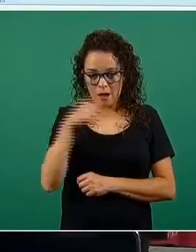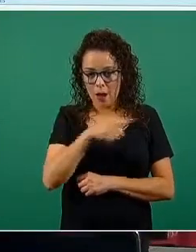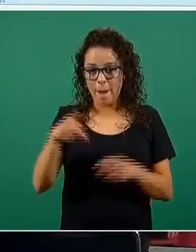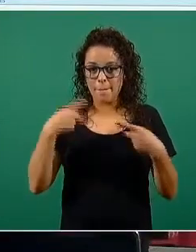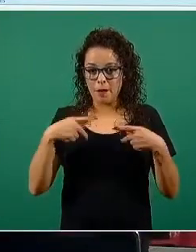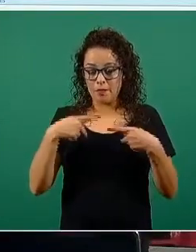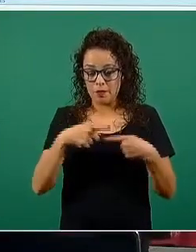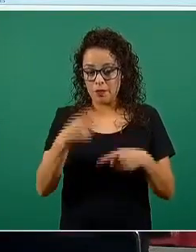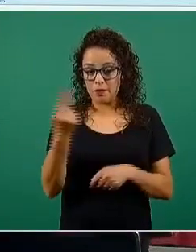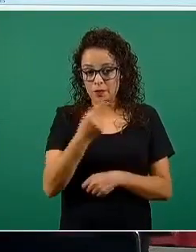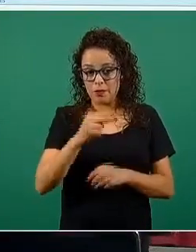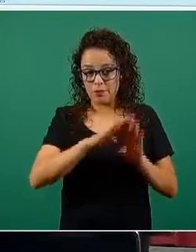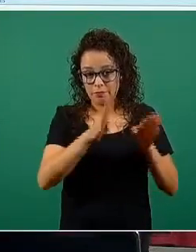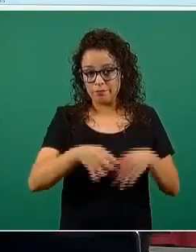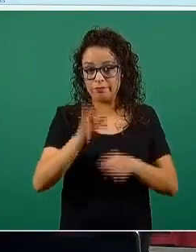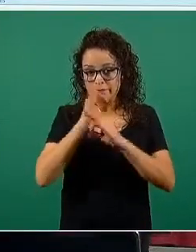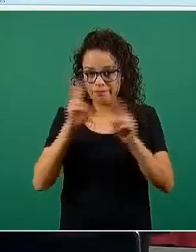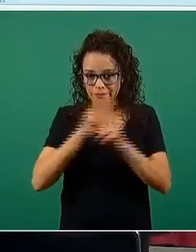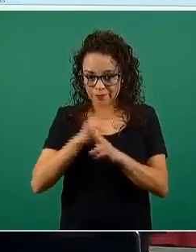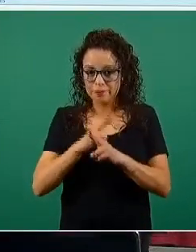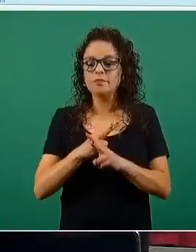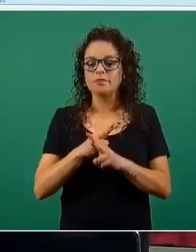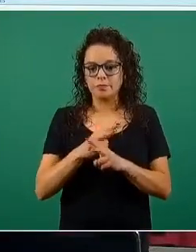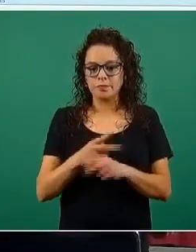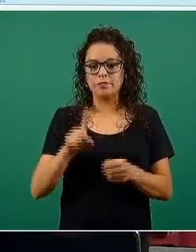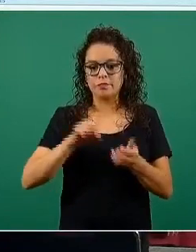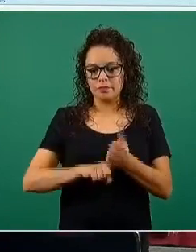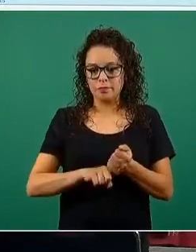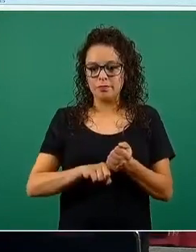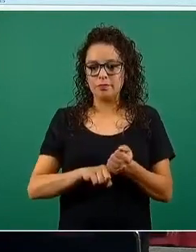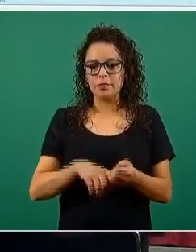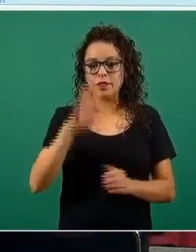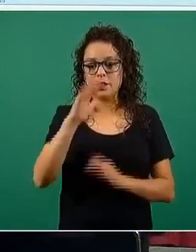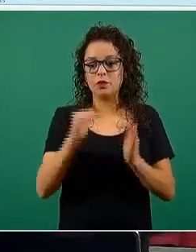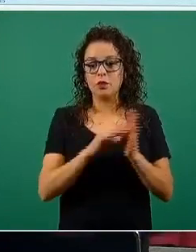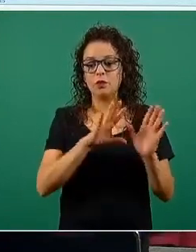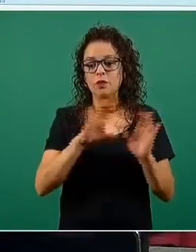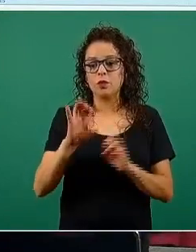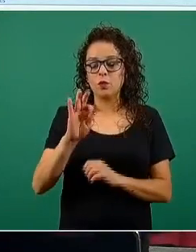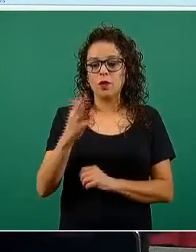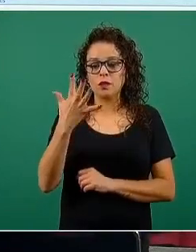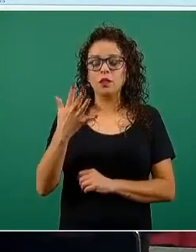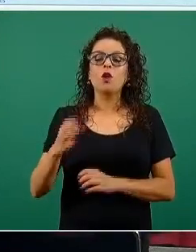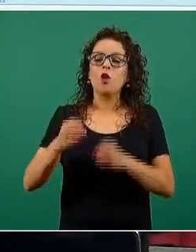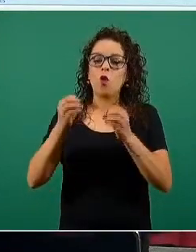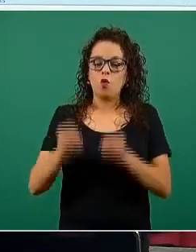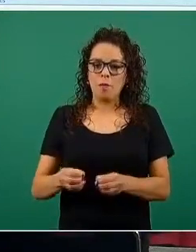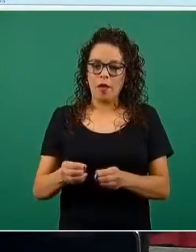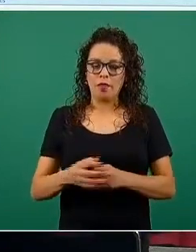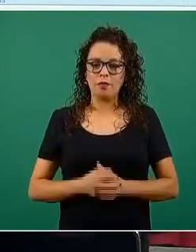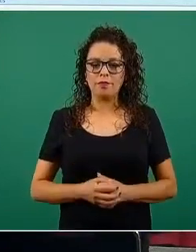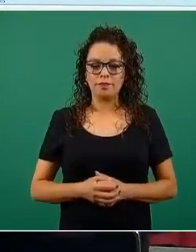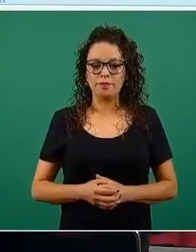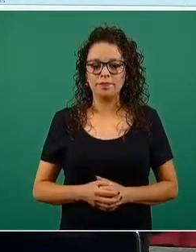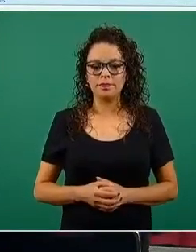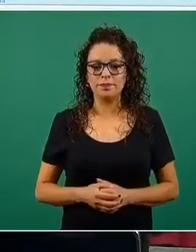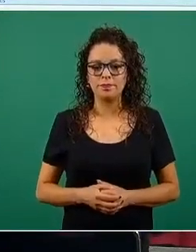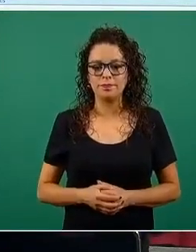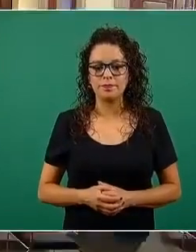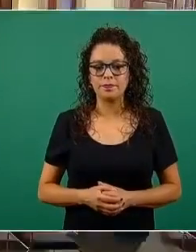11 mil 239, de las cuales 5 mil 545 están ocupadas. Con esto creo que terminamos el